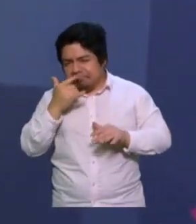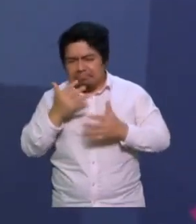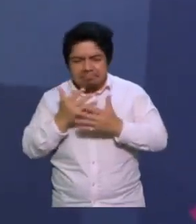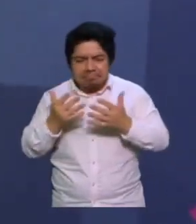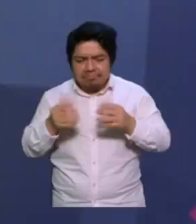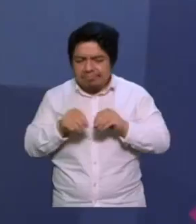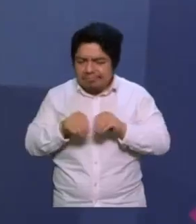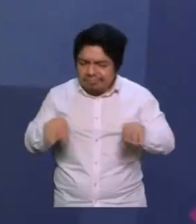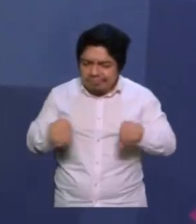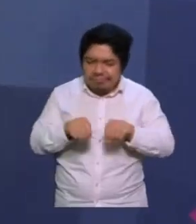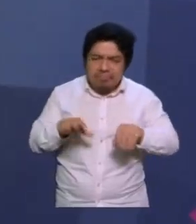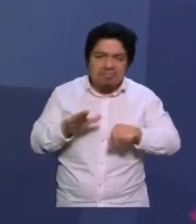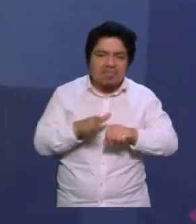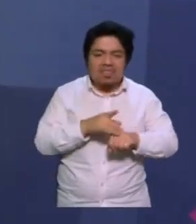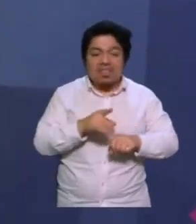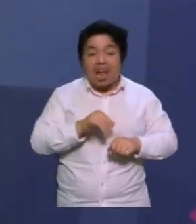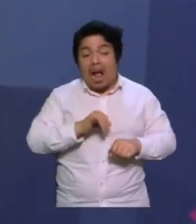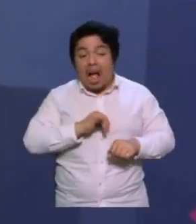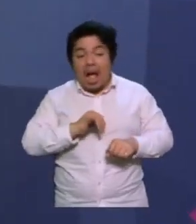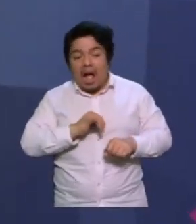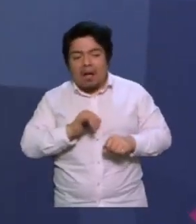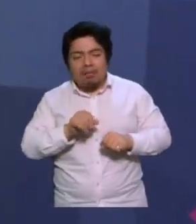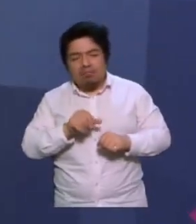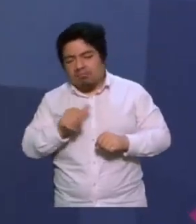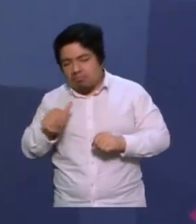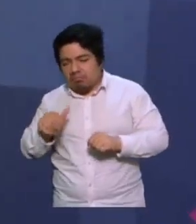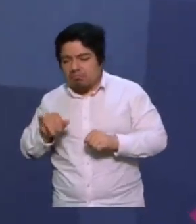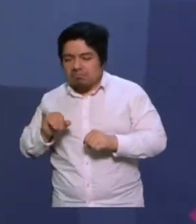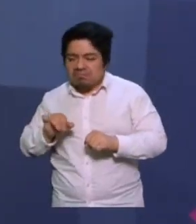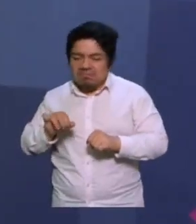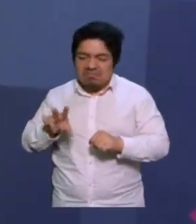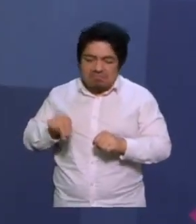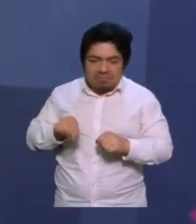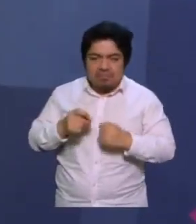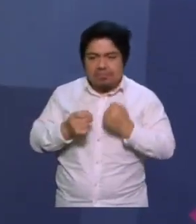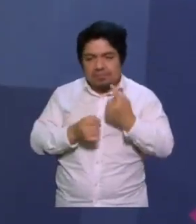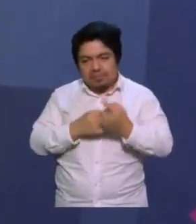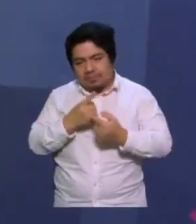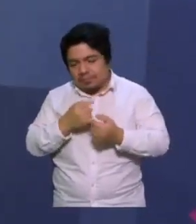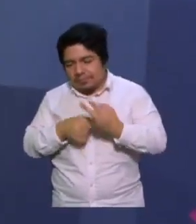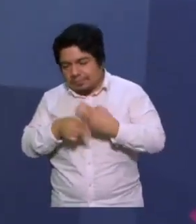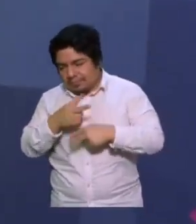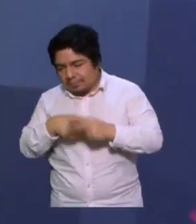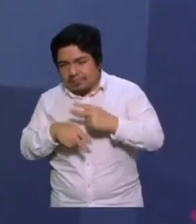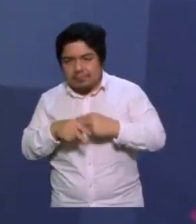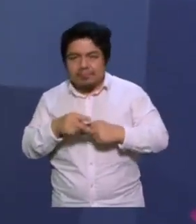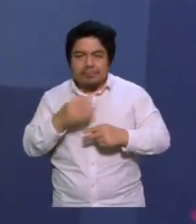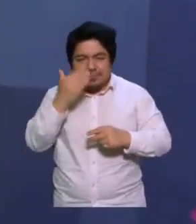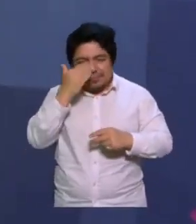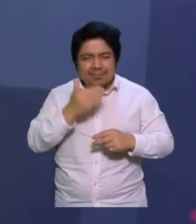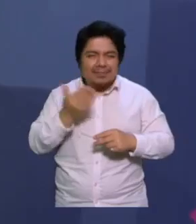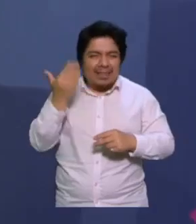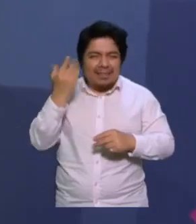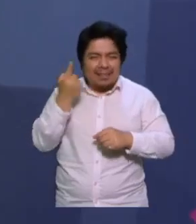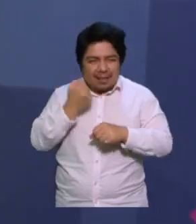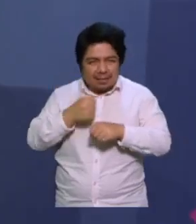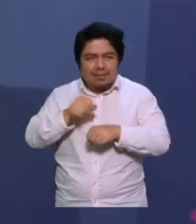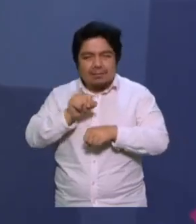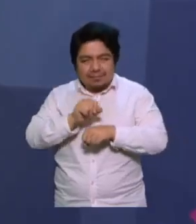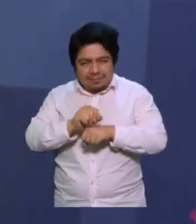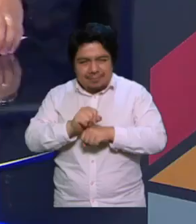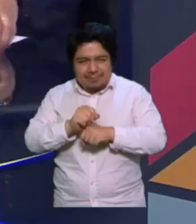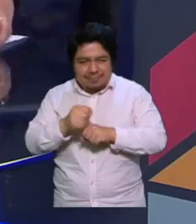mejor no son tan entretenidas como otras que traemos acá o que llegan directo a nuestro Cora, como la semana pasada con